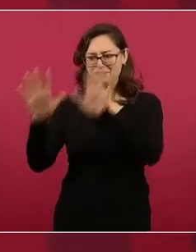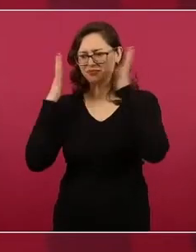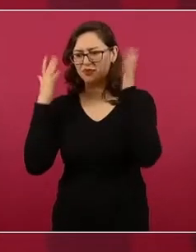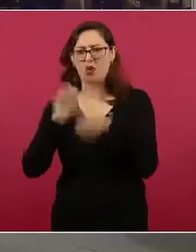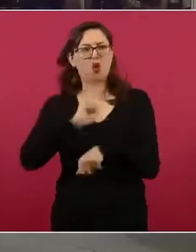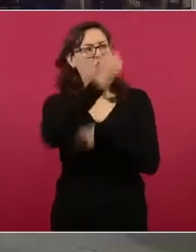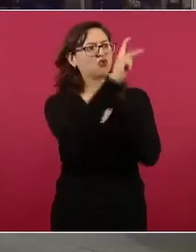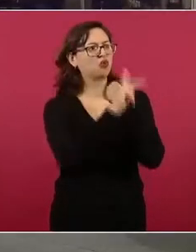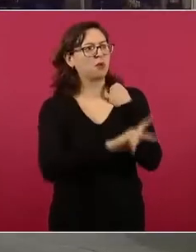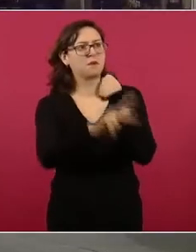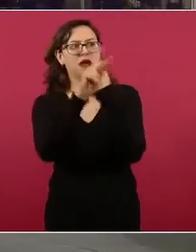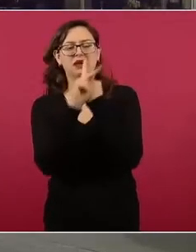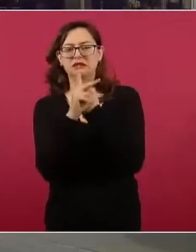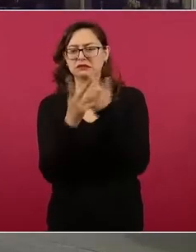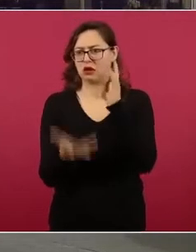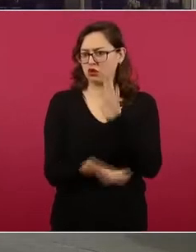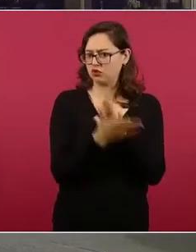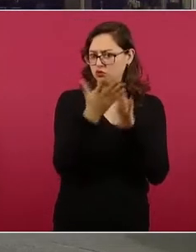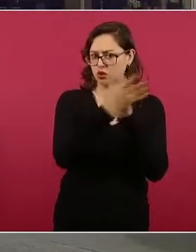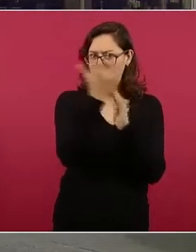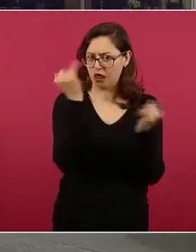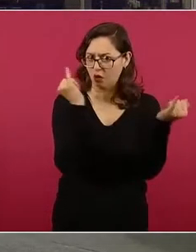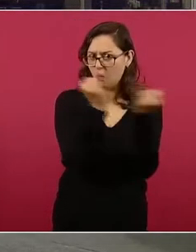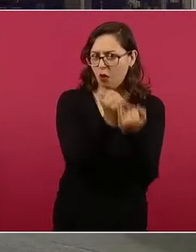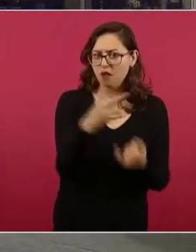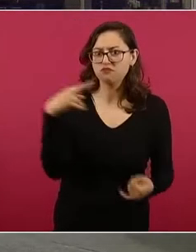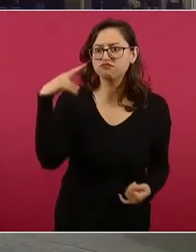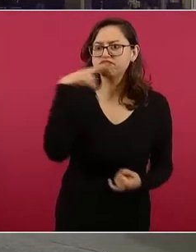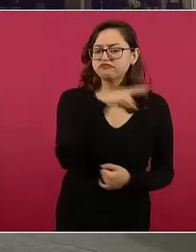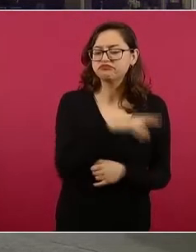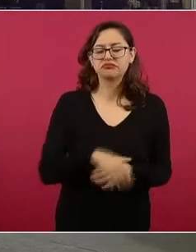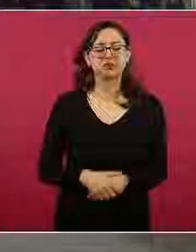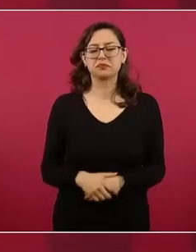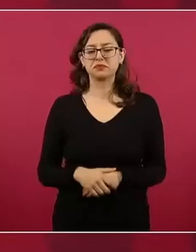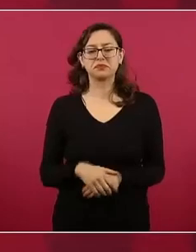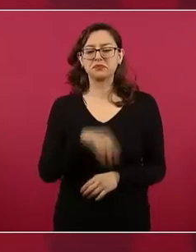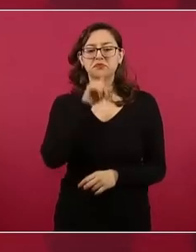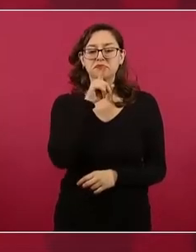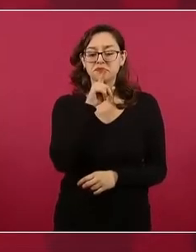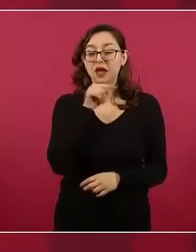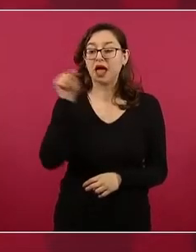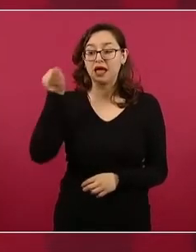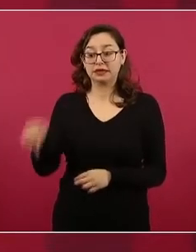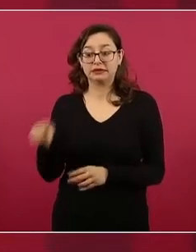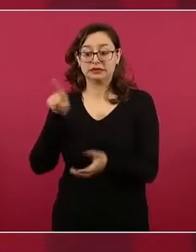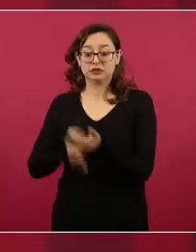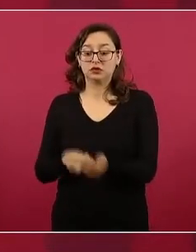Entonces, para procesar 340 mil barriles más,